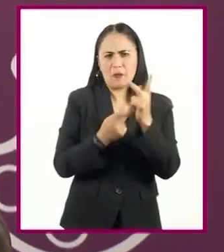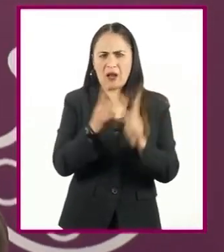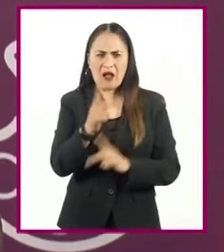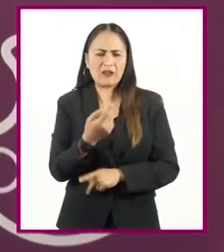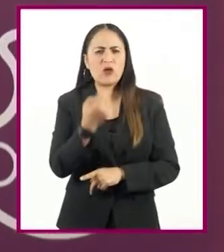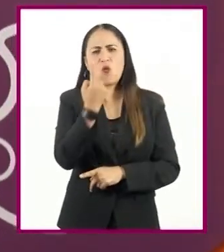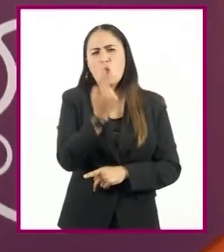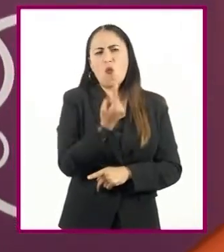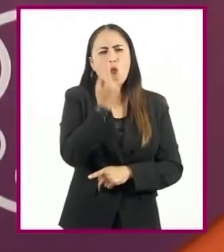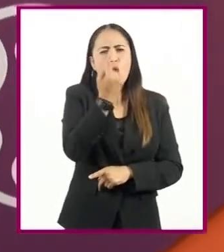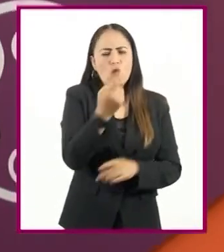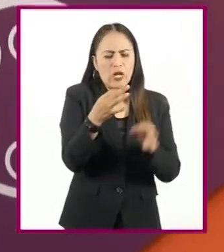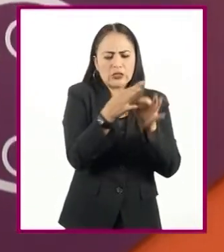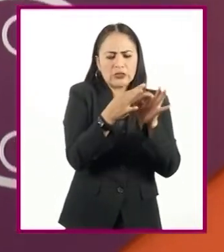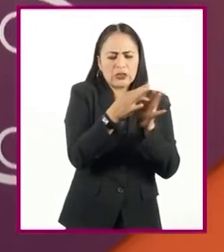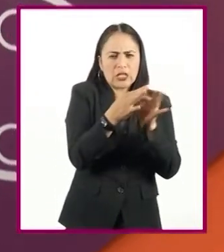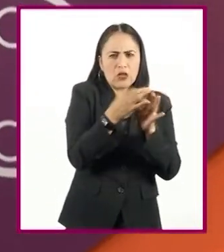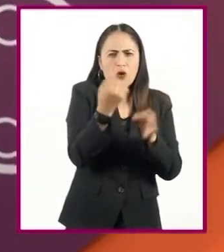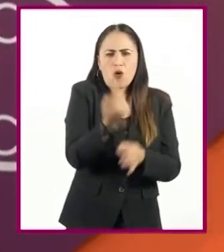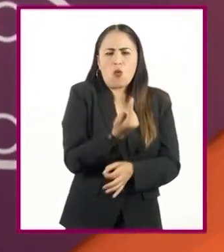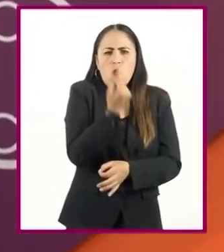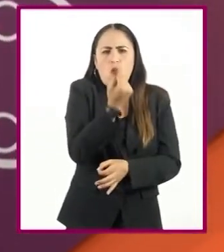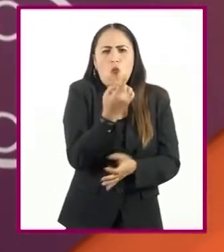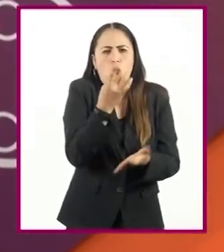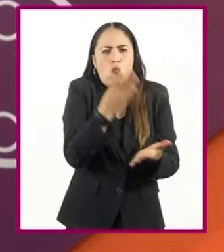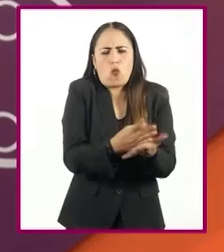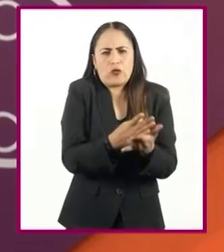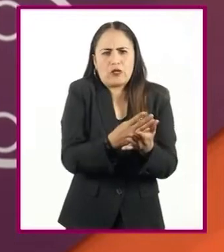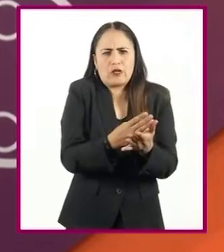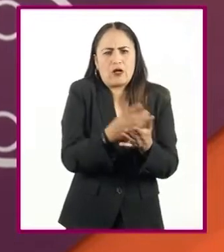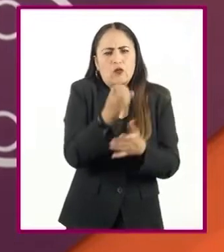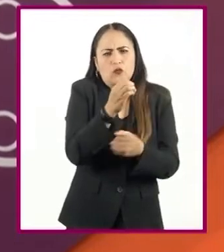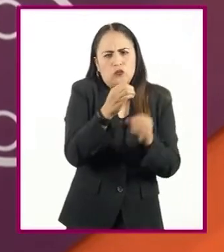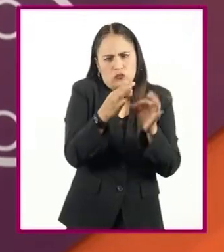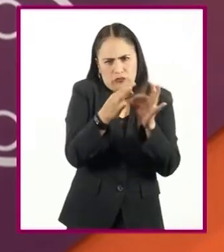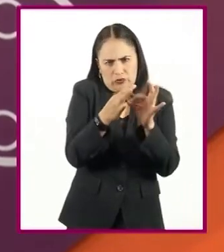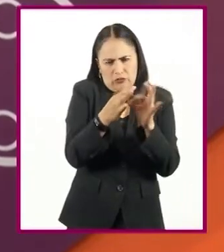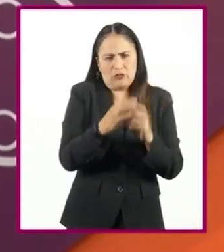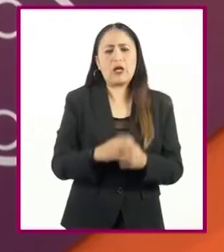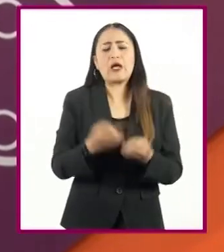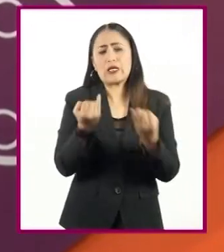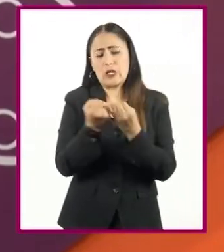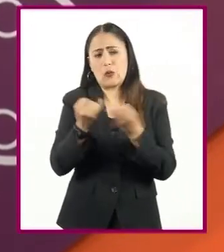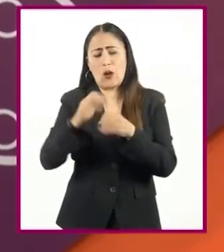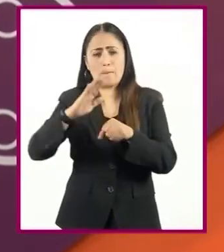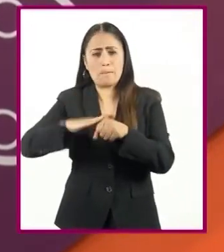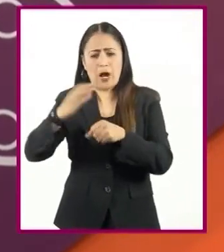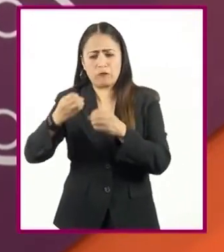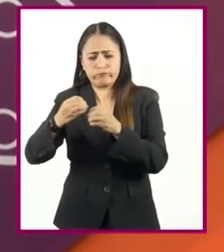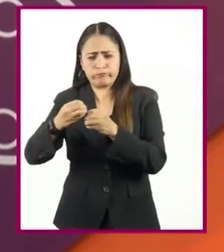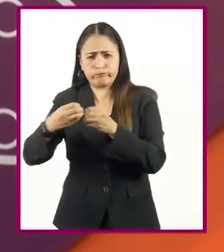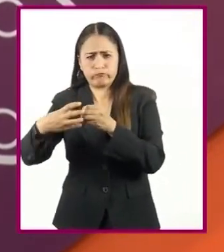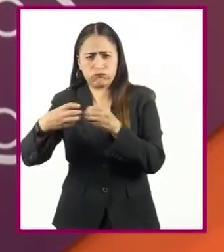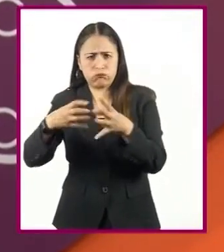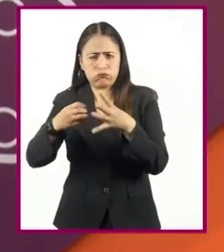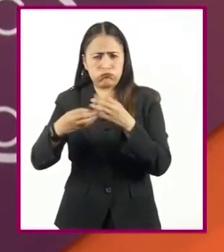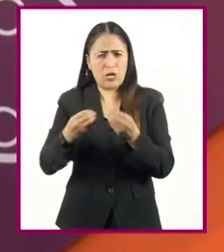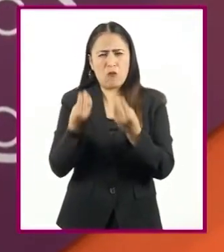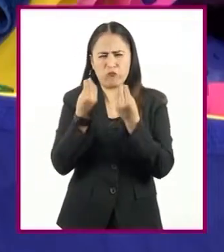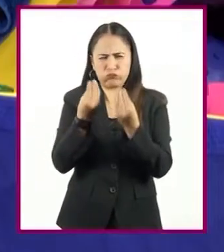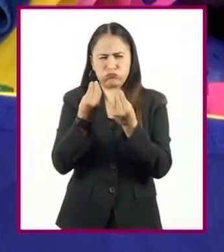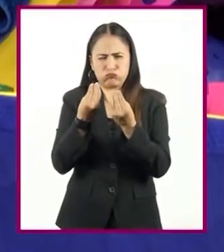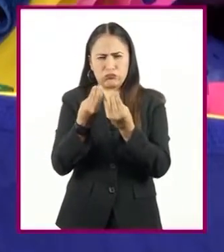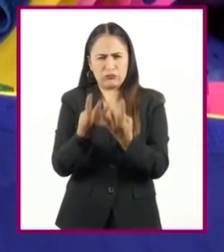una sola célula, a los que llamamos unicelulares, y otros que están formados por más células, y los nombramos pluricelulares.